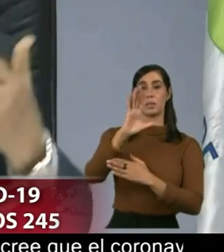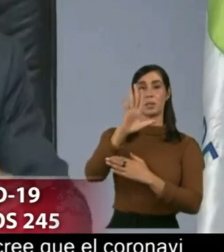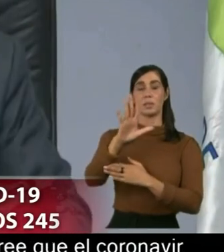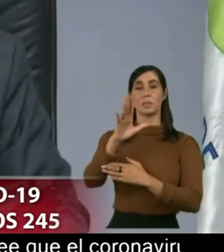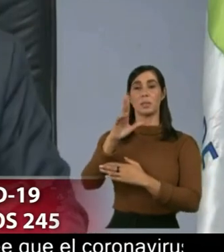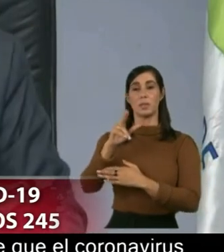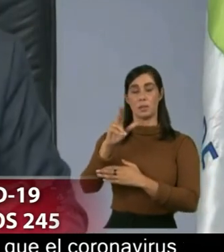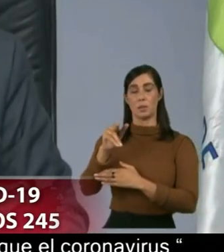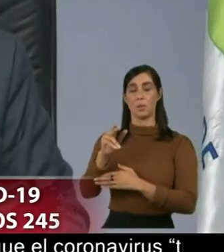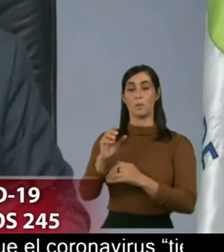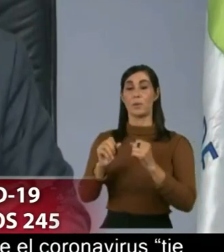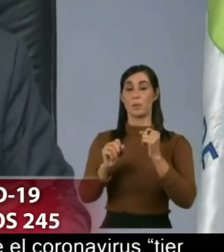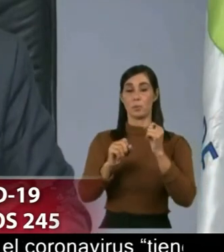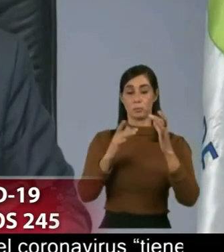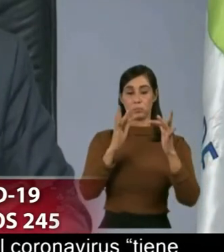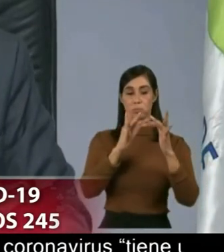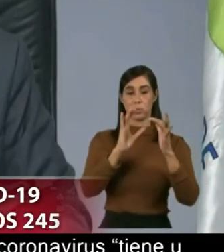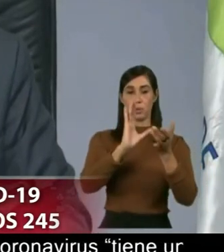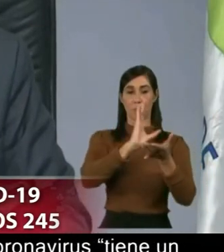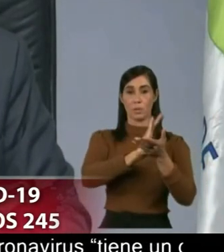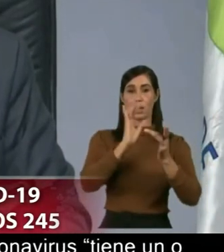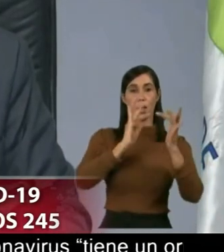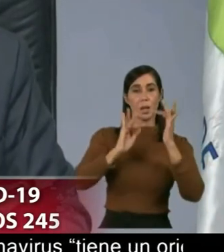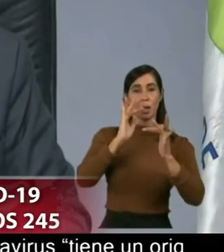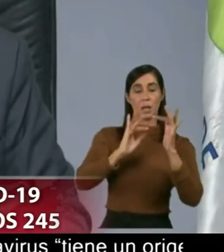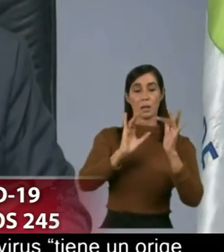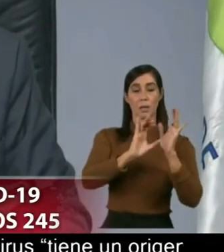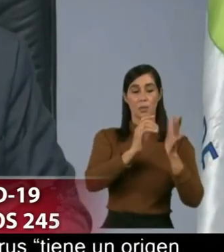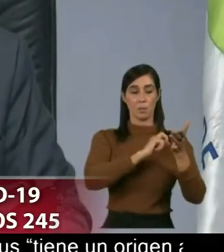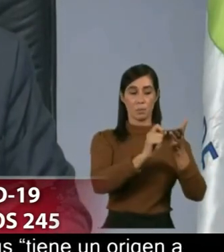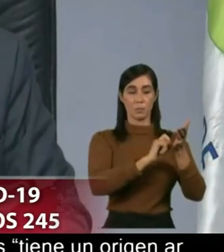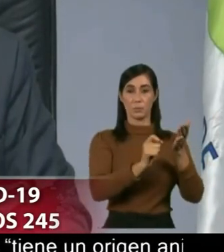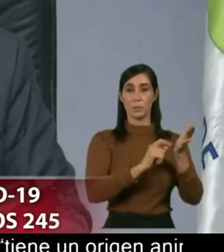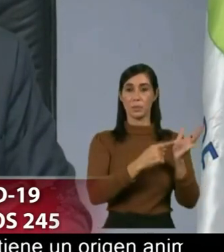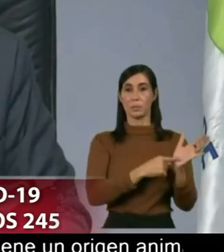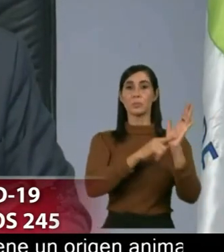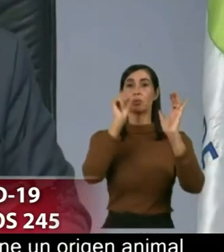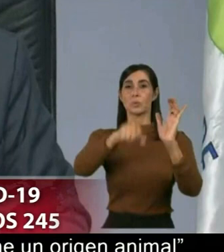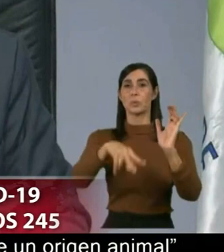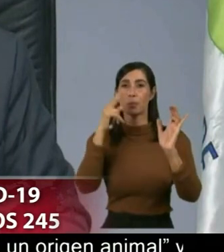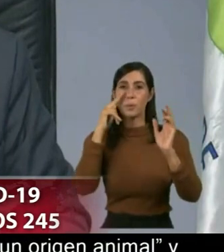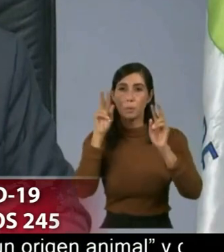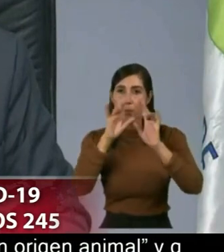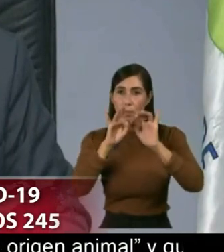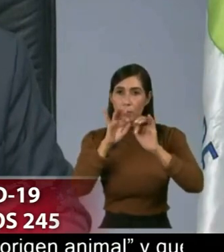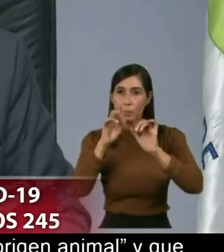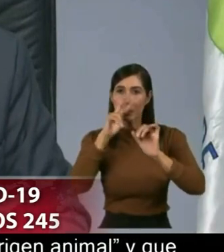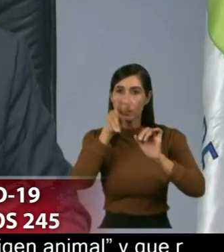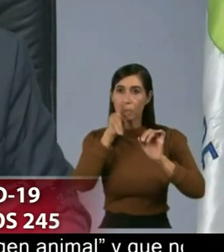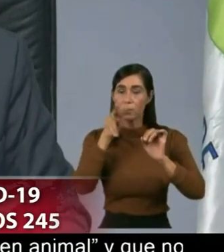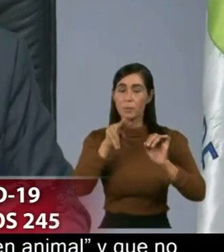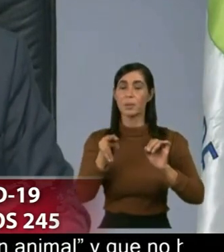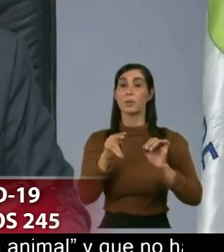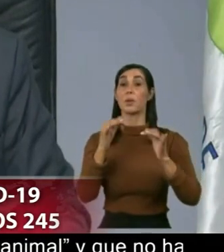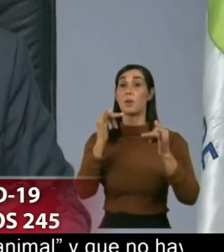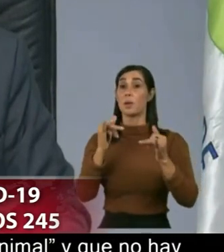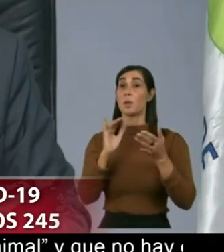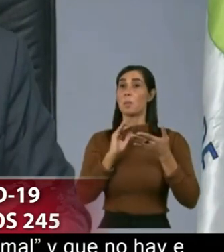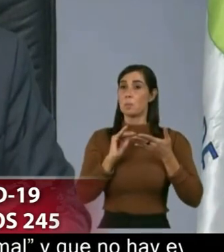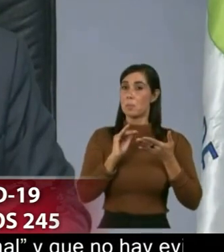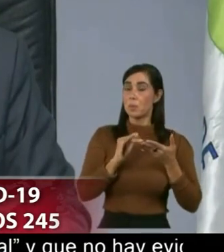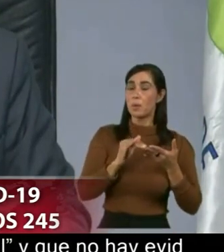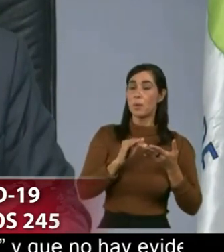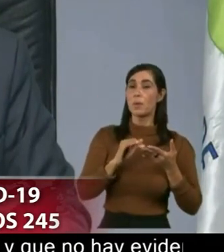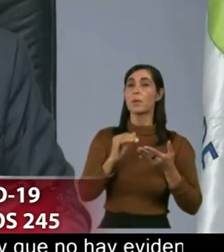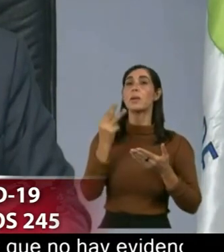vamos a subir el boletín al portal de manera que les pido excusa y